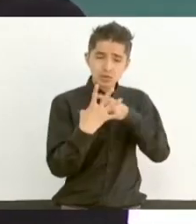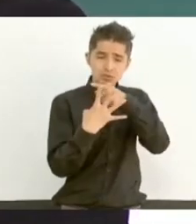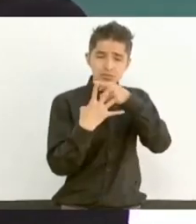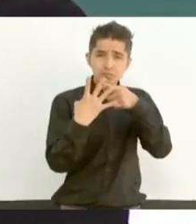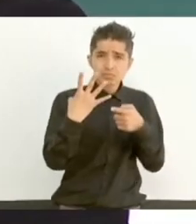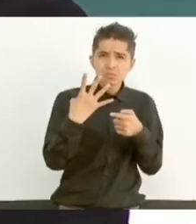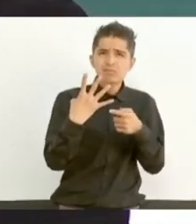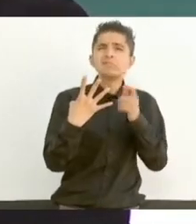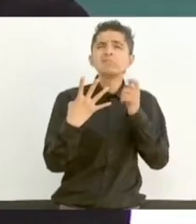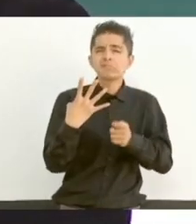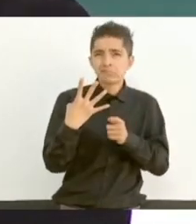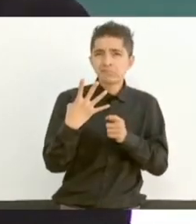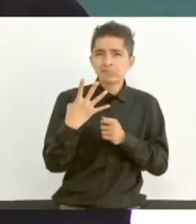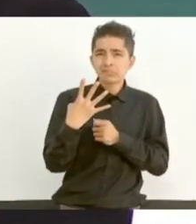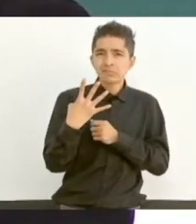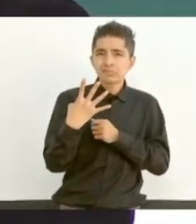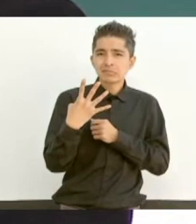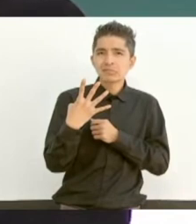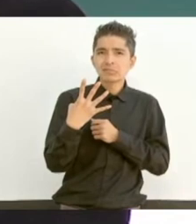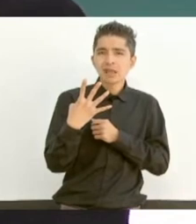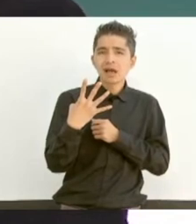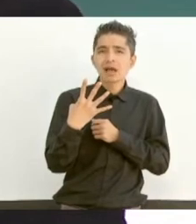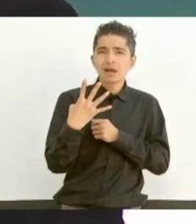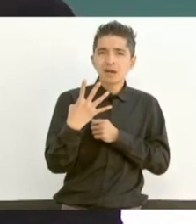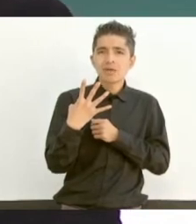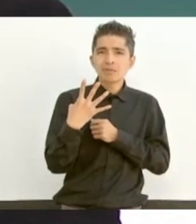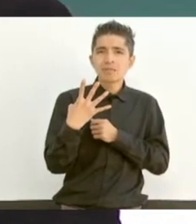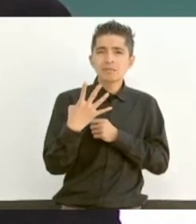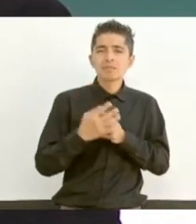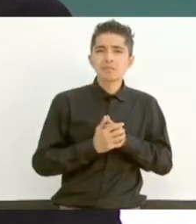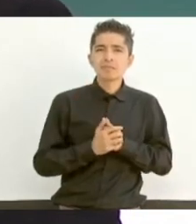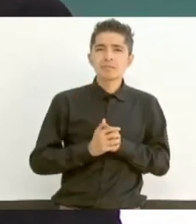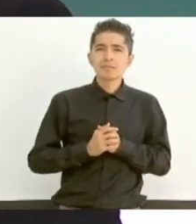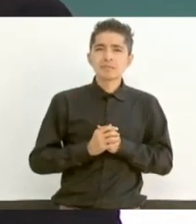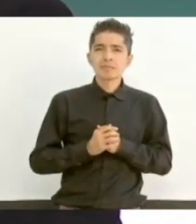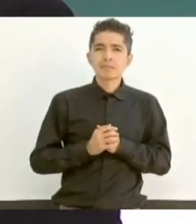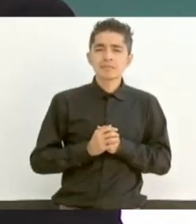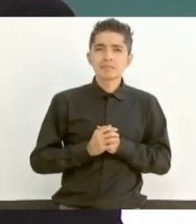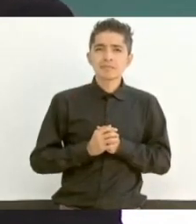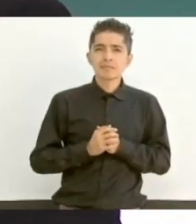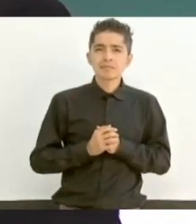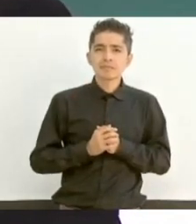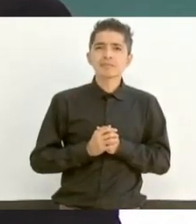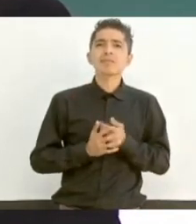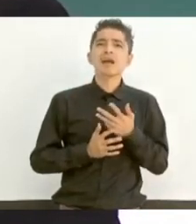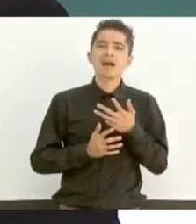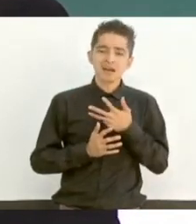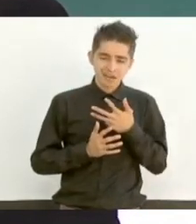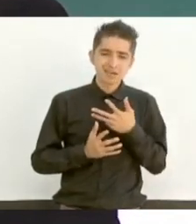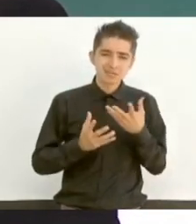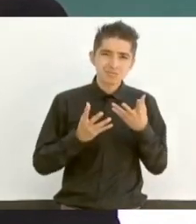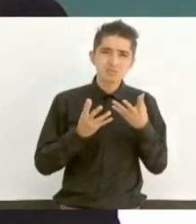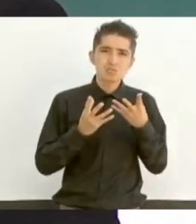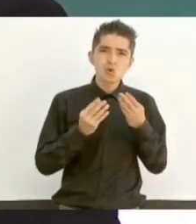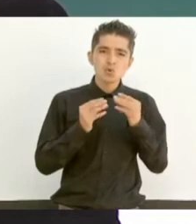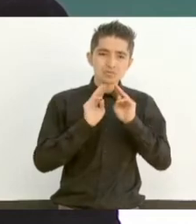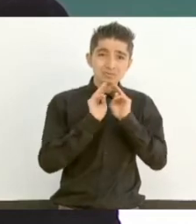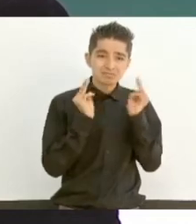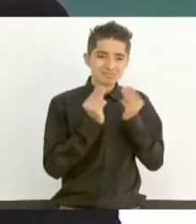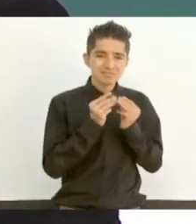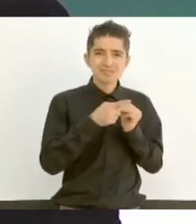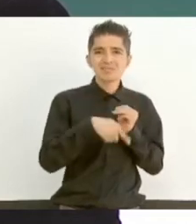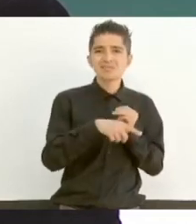actúa y hace mucho daño la delincuencia